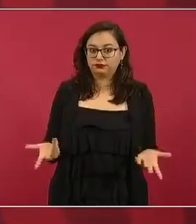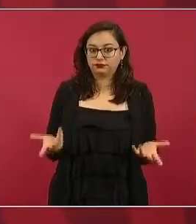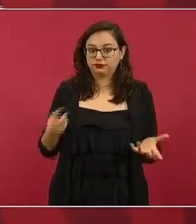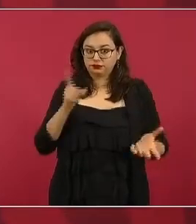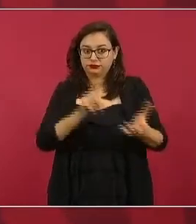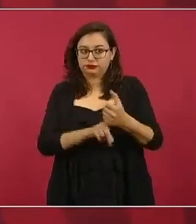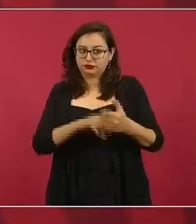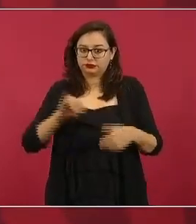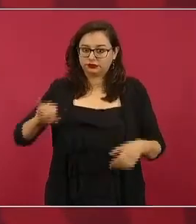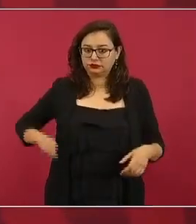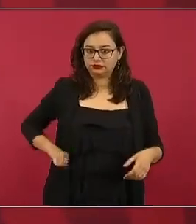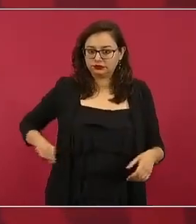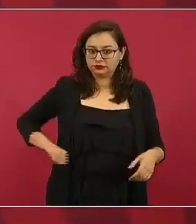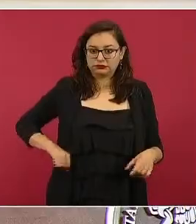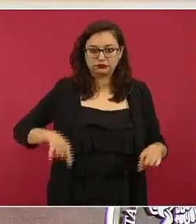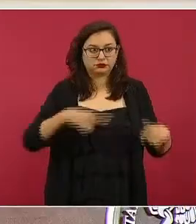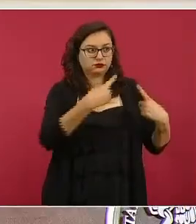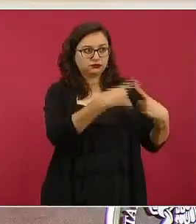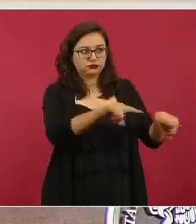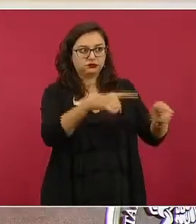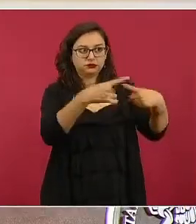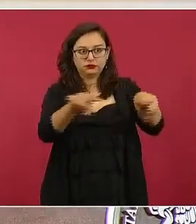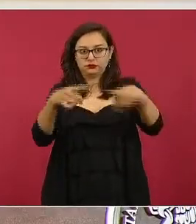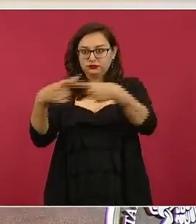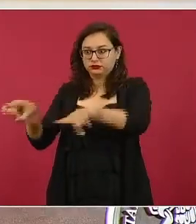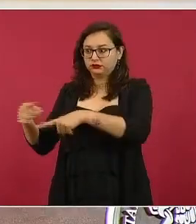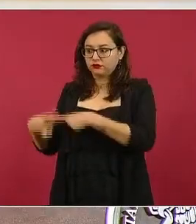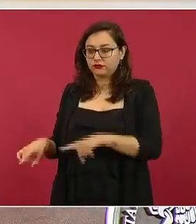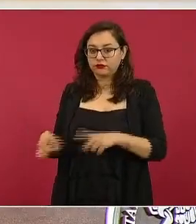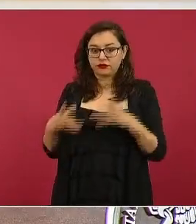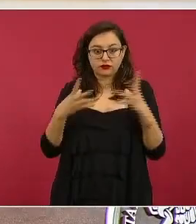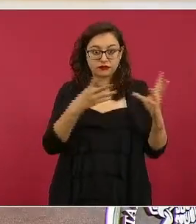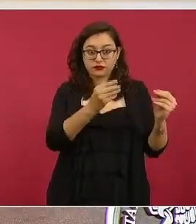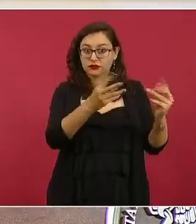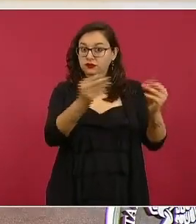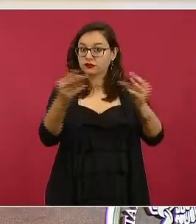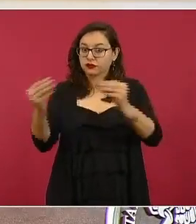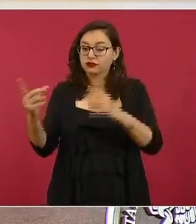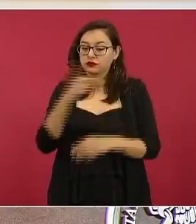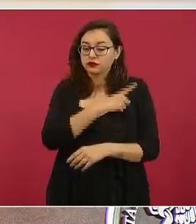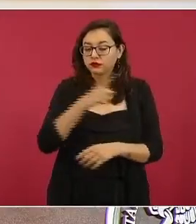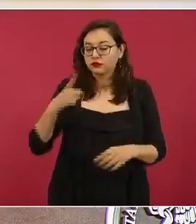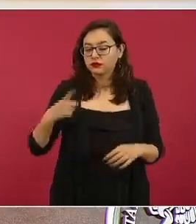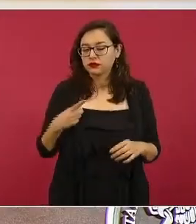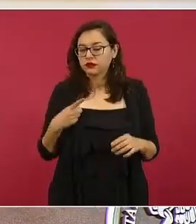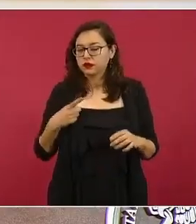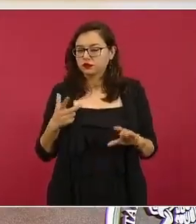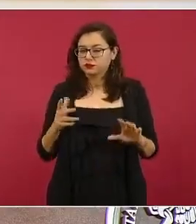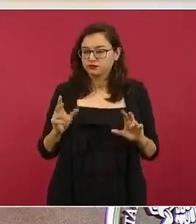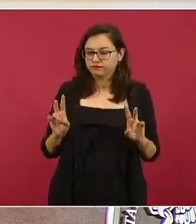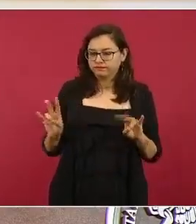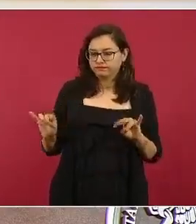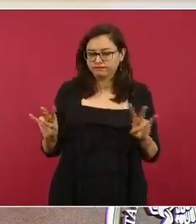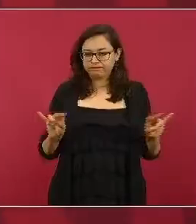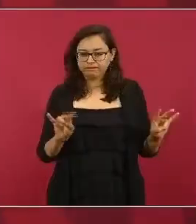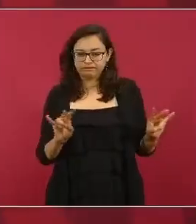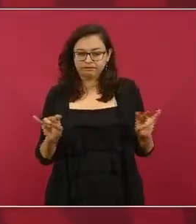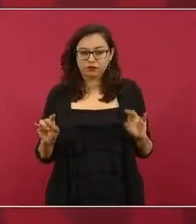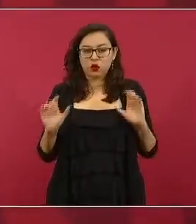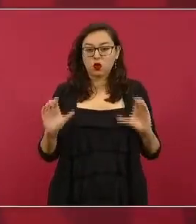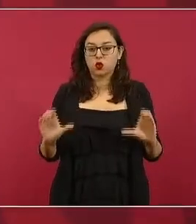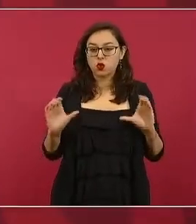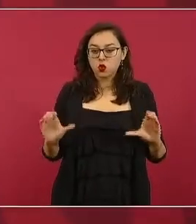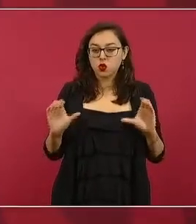muchos intereses enfrentados el hecho de que se graben así